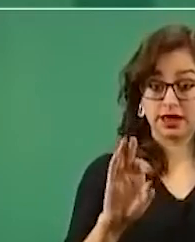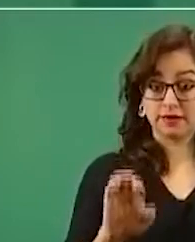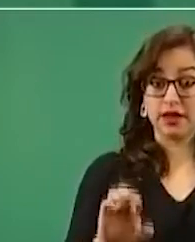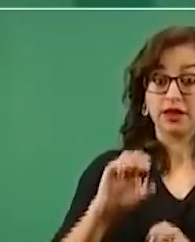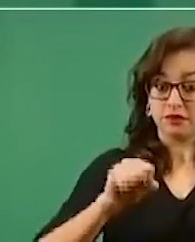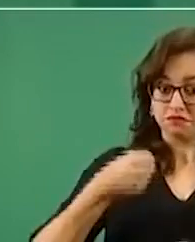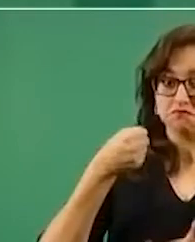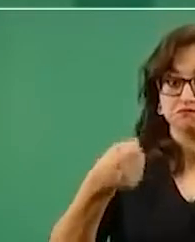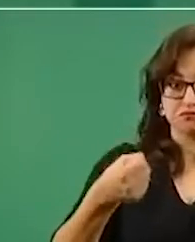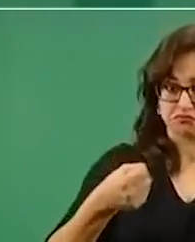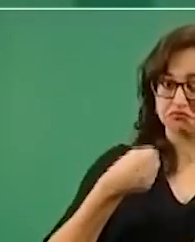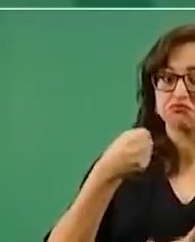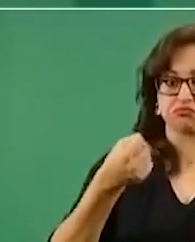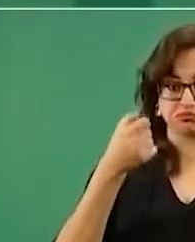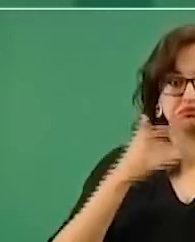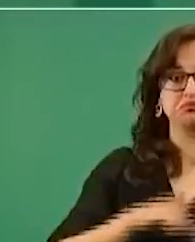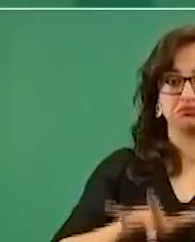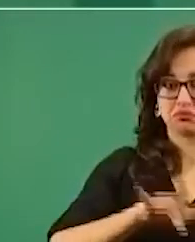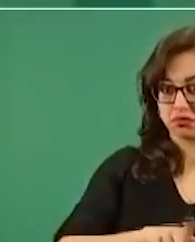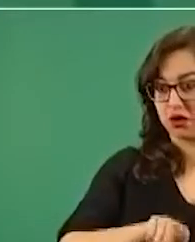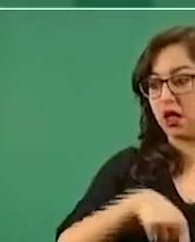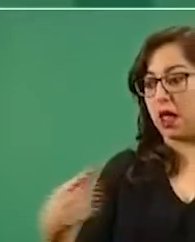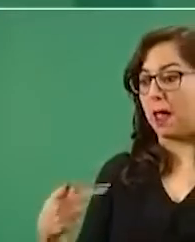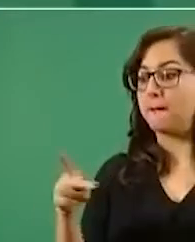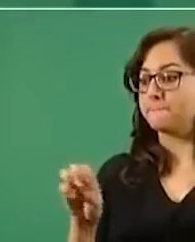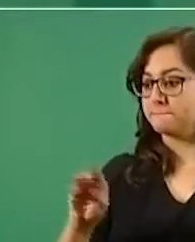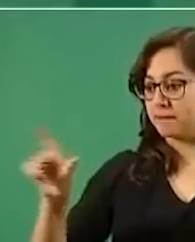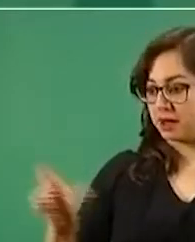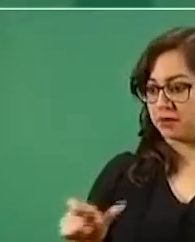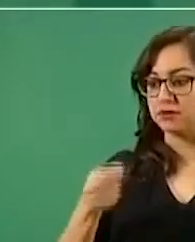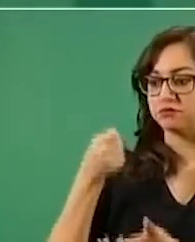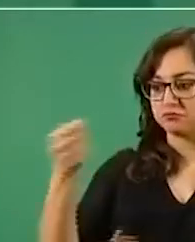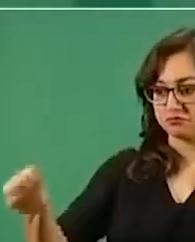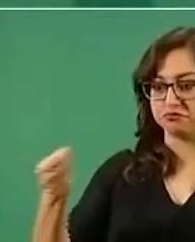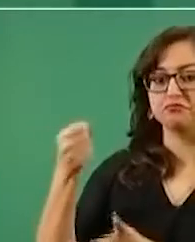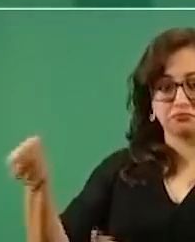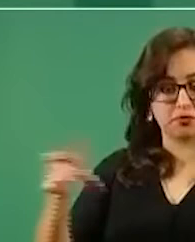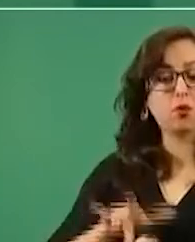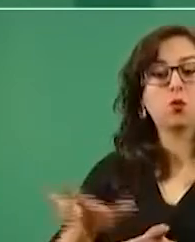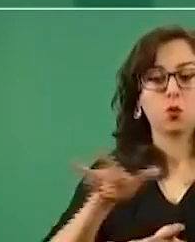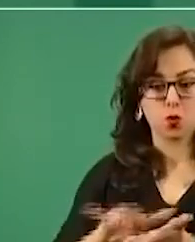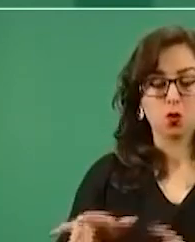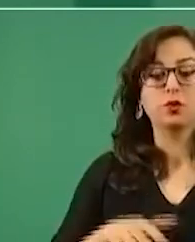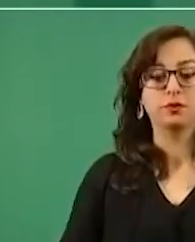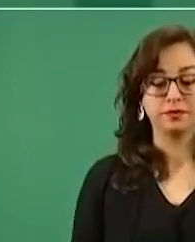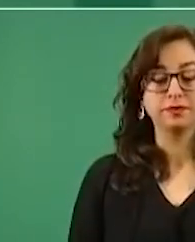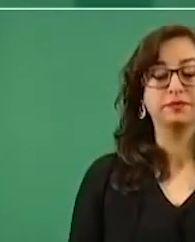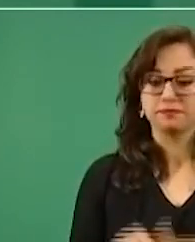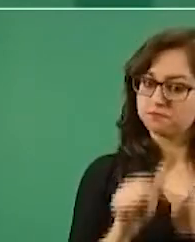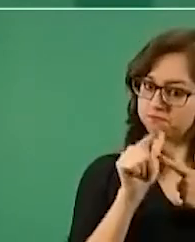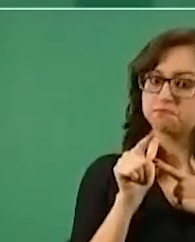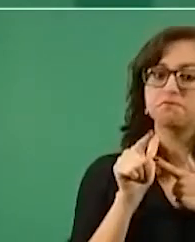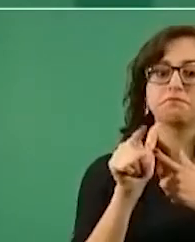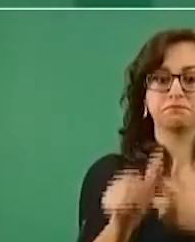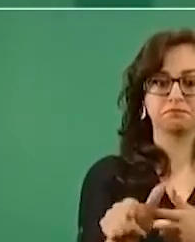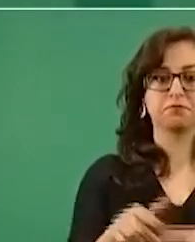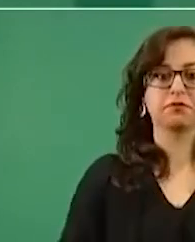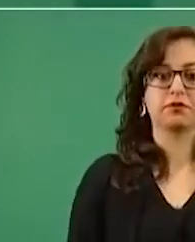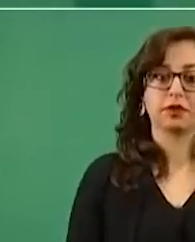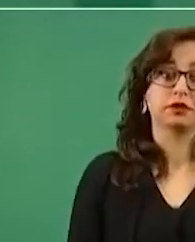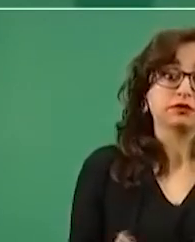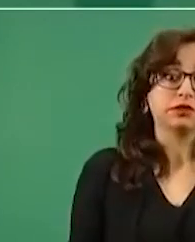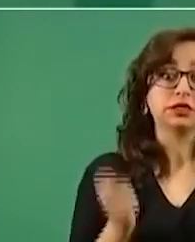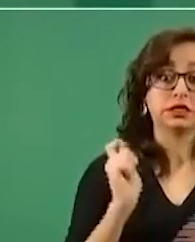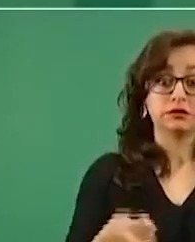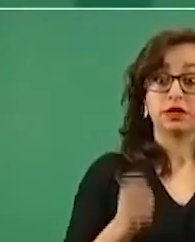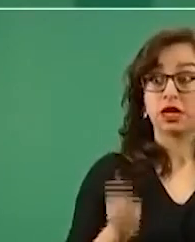Con objeto de fortalecer a Pemex, entrará en vigor un decreto para reducir su carga fiscal, informó el